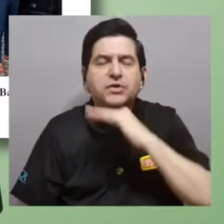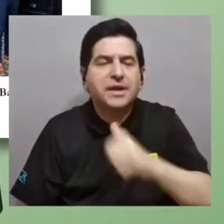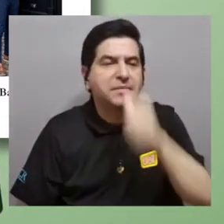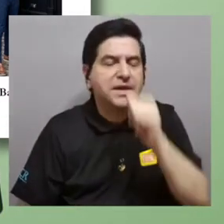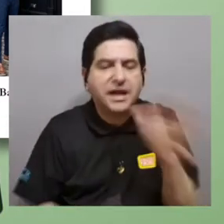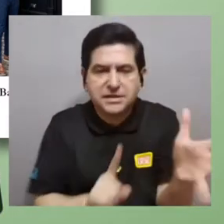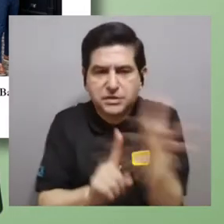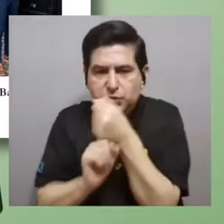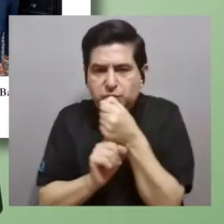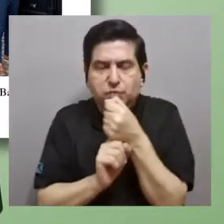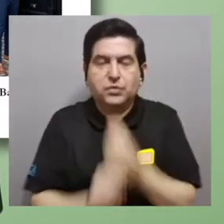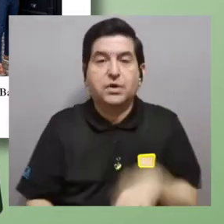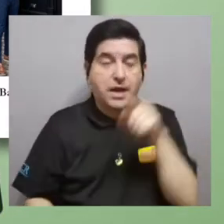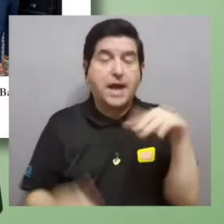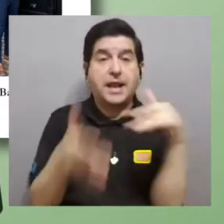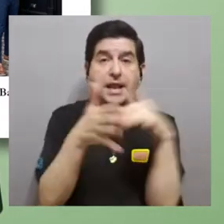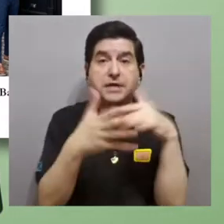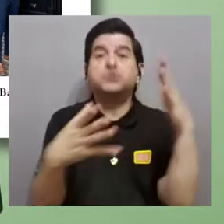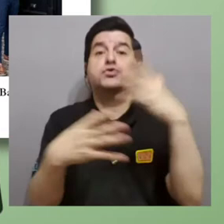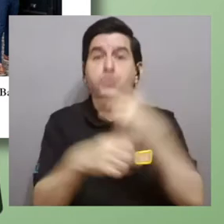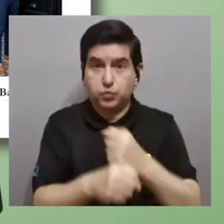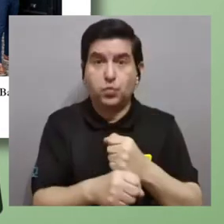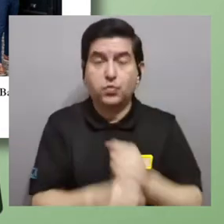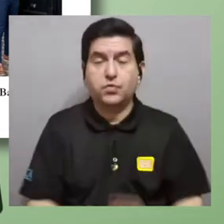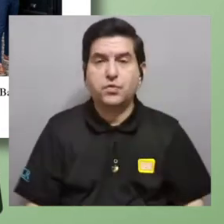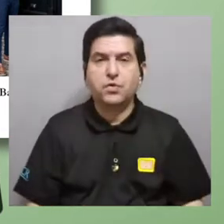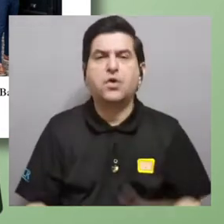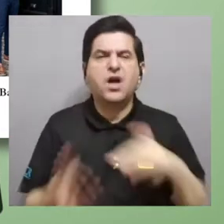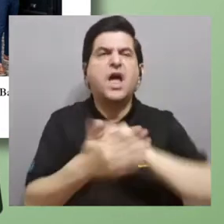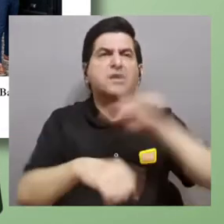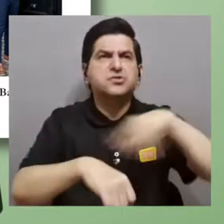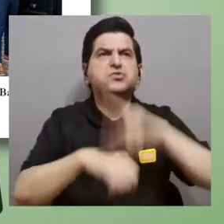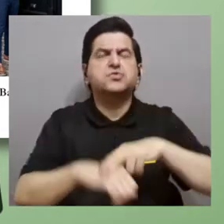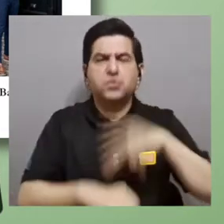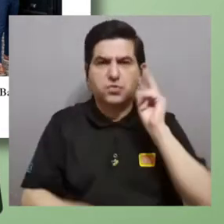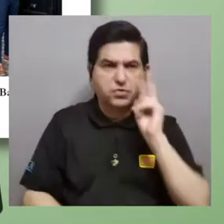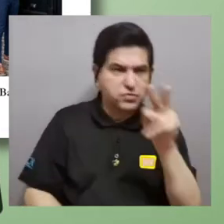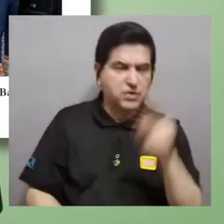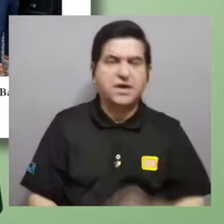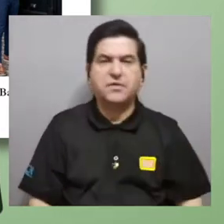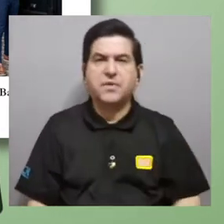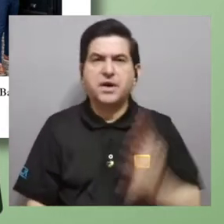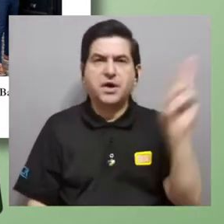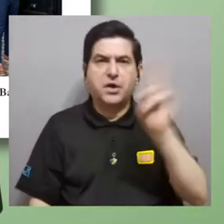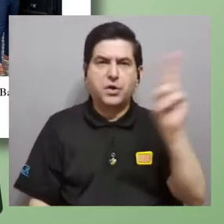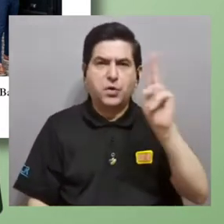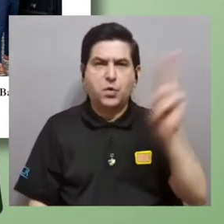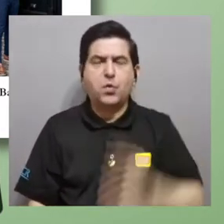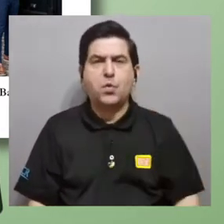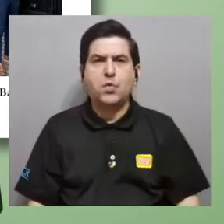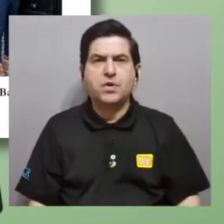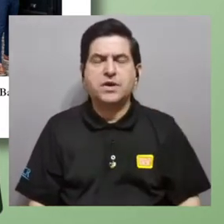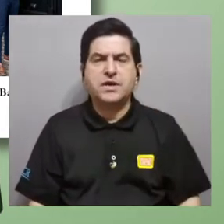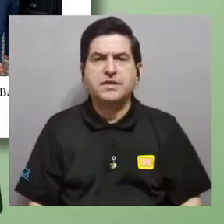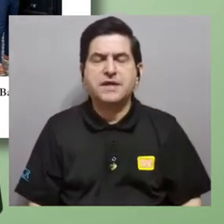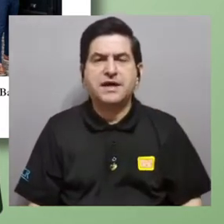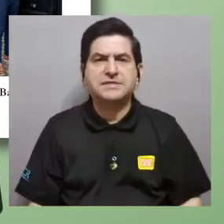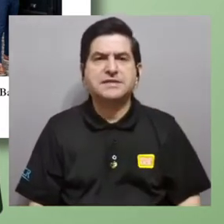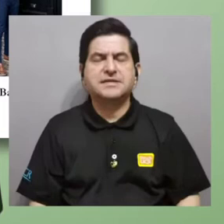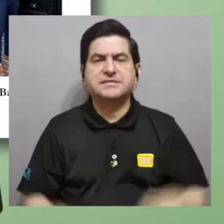captar contaminantes en el agua. Él ha hecho todo un estudio, los estudios habituales que podemos ver ahí de unidades de